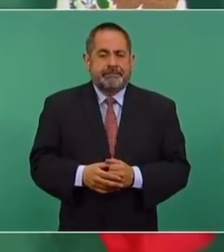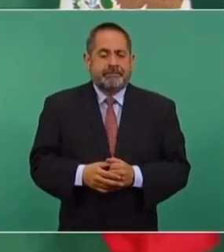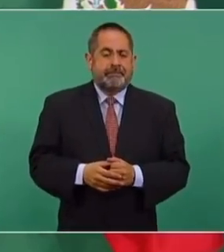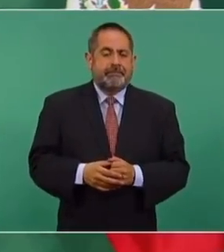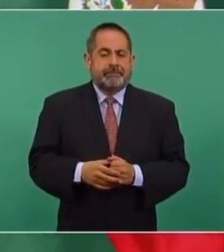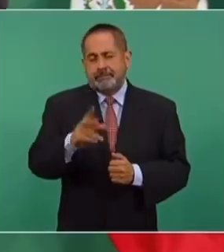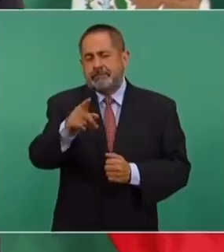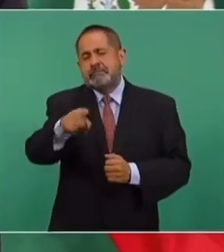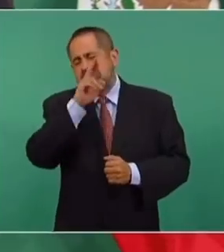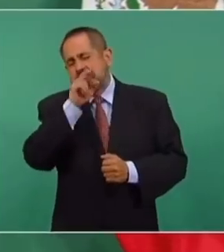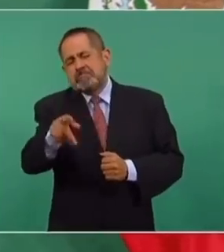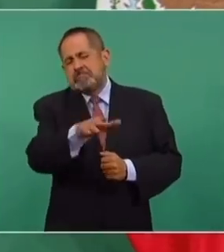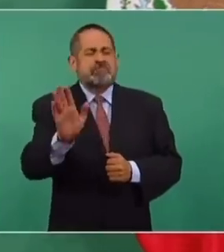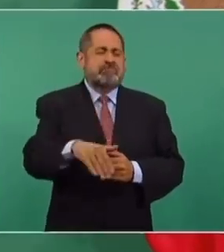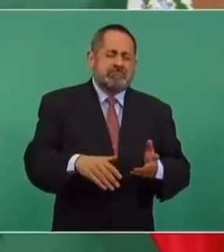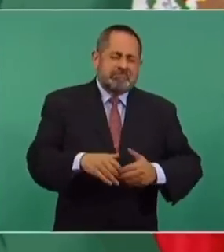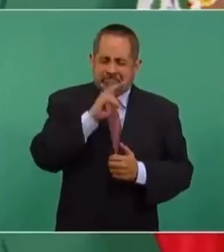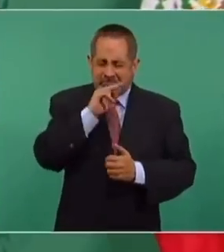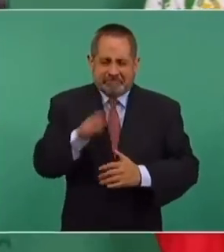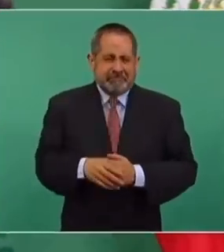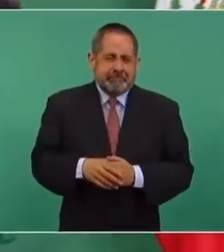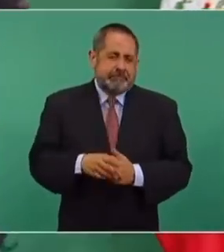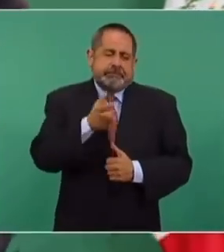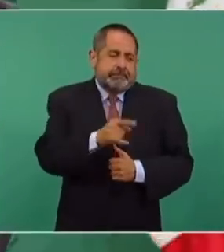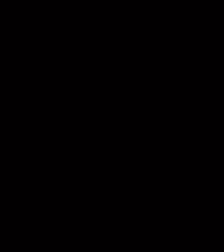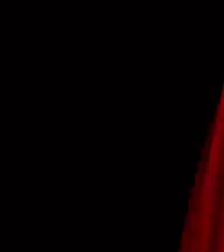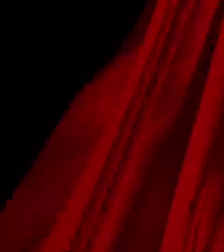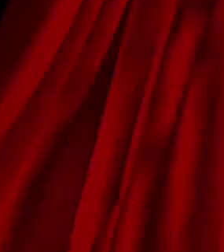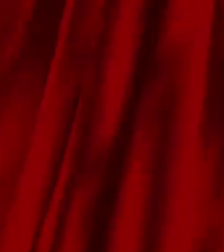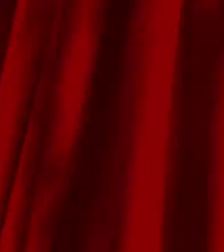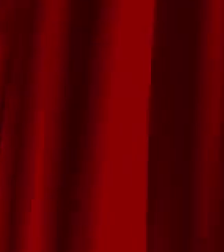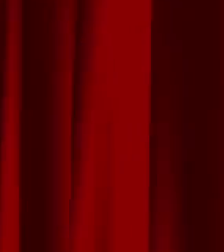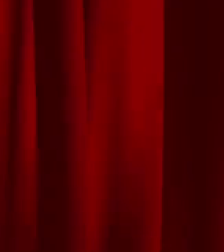preocupen. Así es esto.